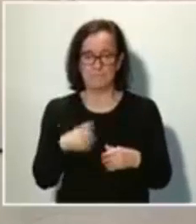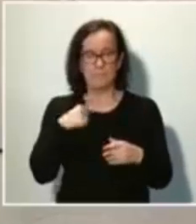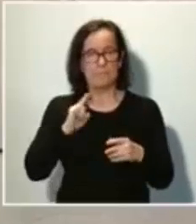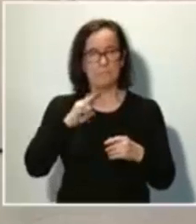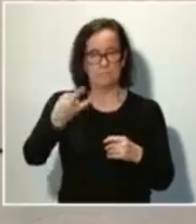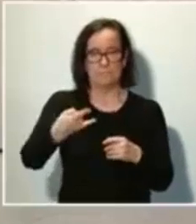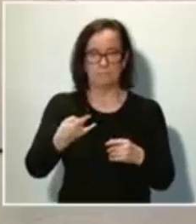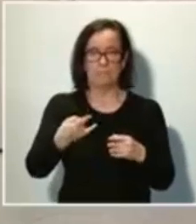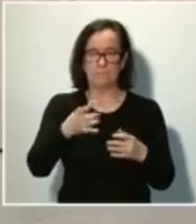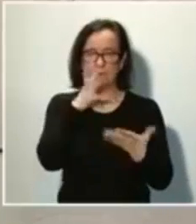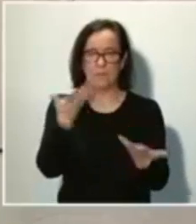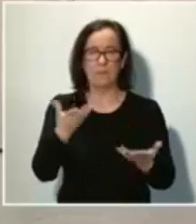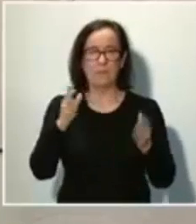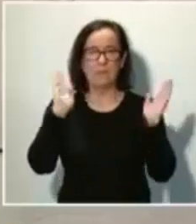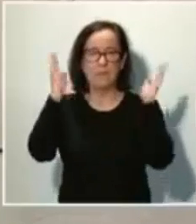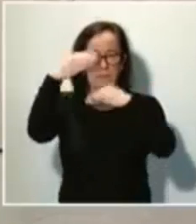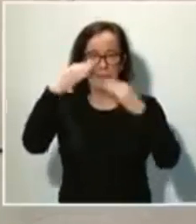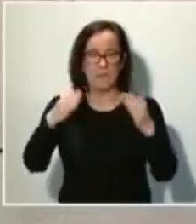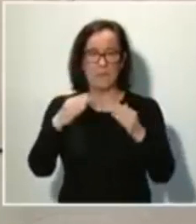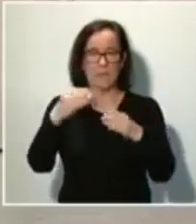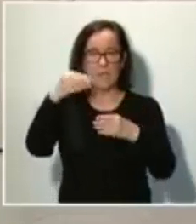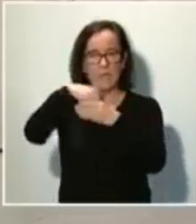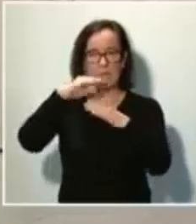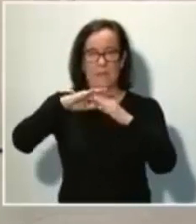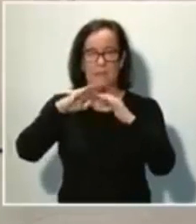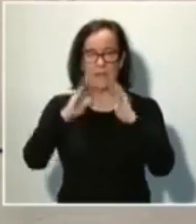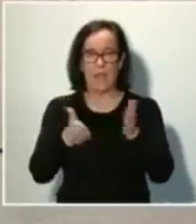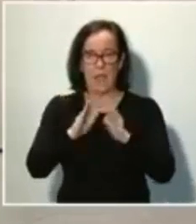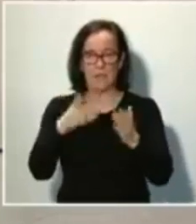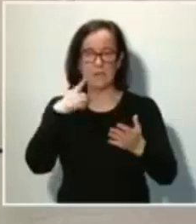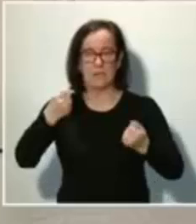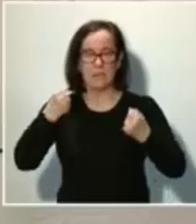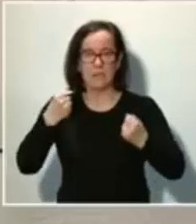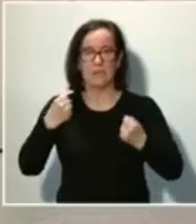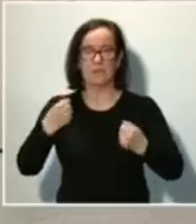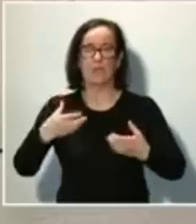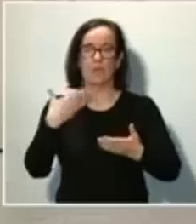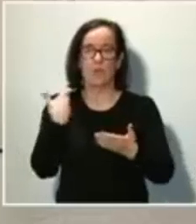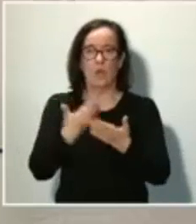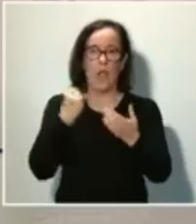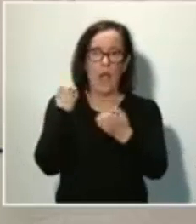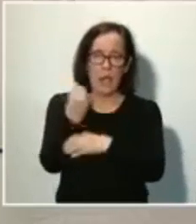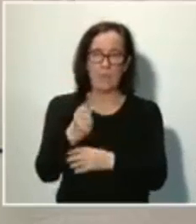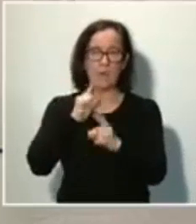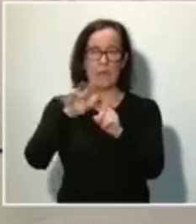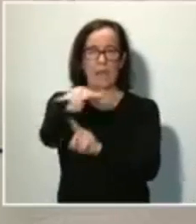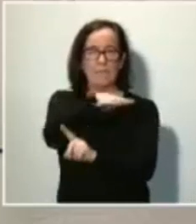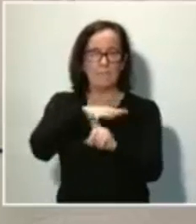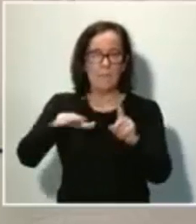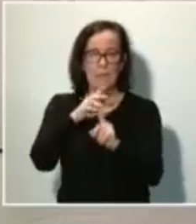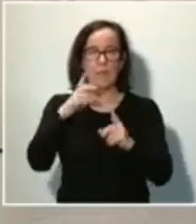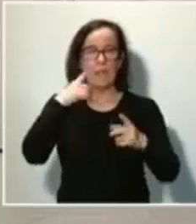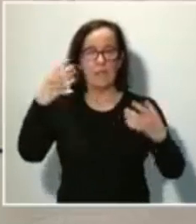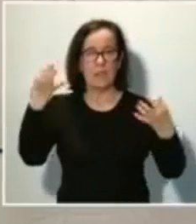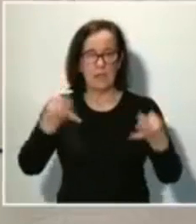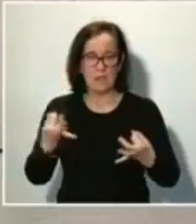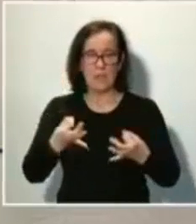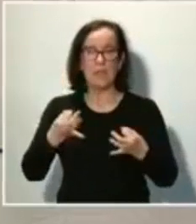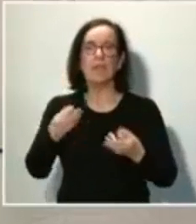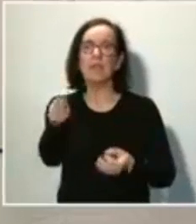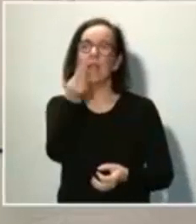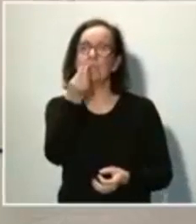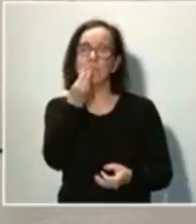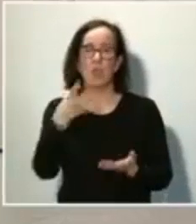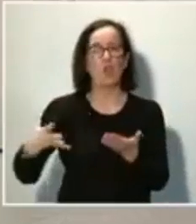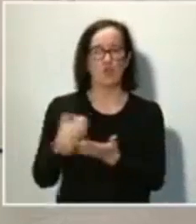la asistencia a domicilio para garantizar la salud, el apoyo, la vinculación al entorno, la seguridad y también la alimentación de todas estas